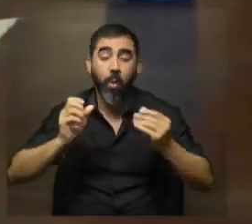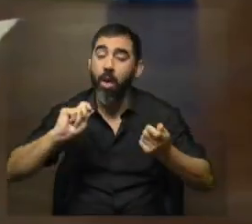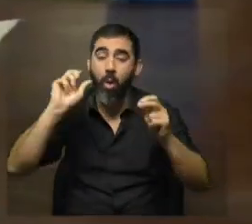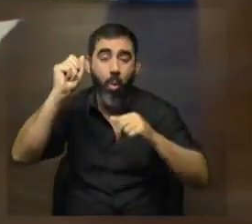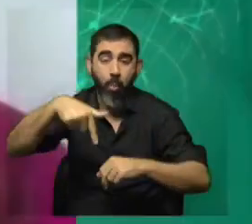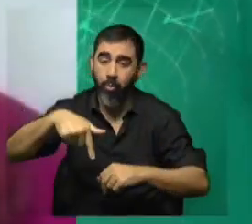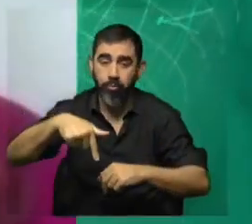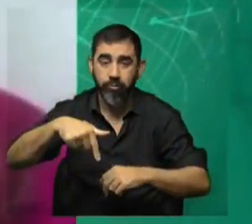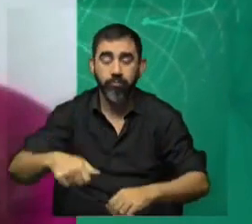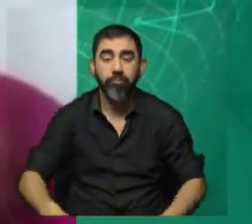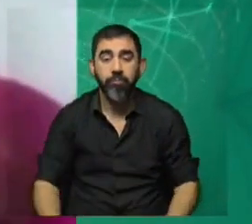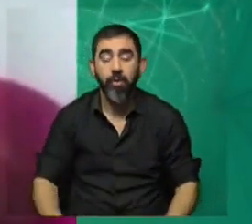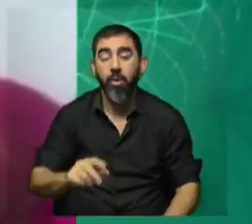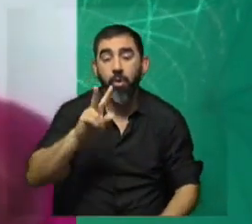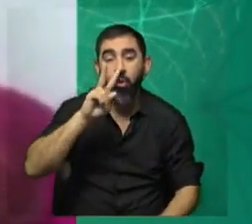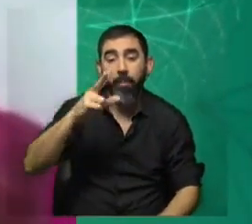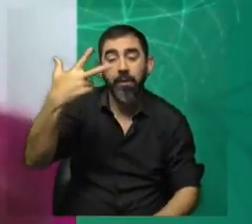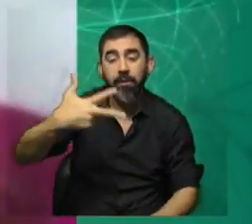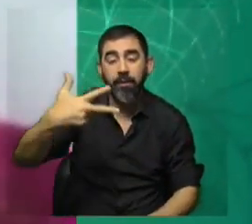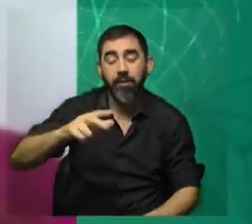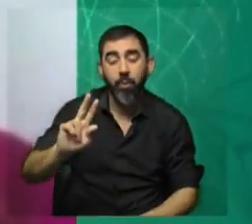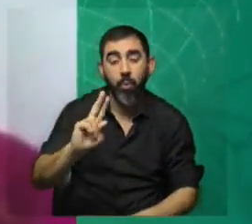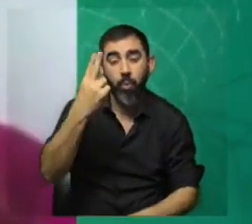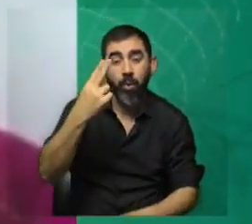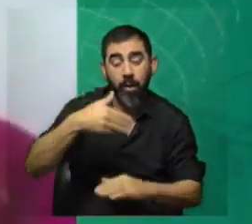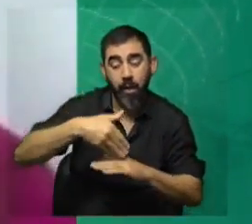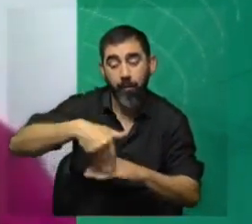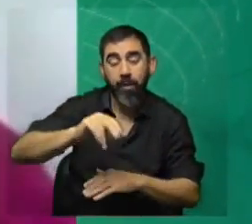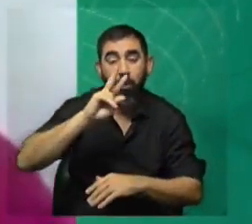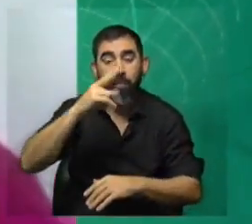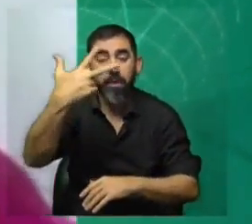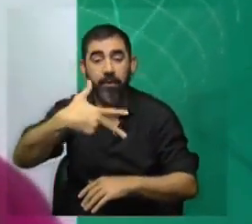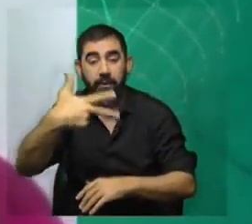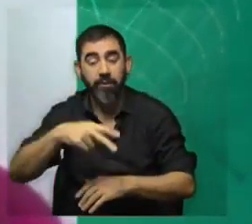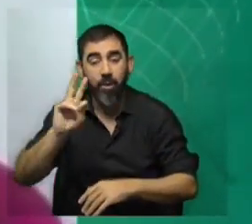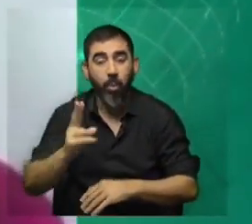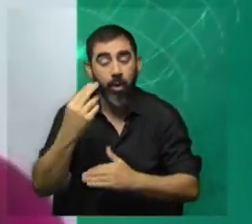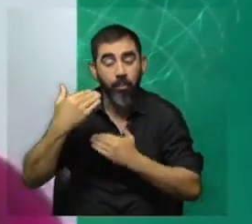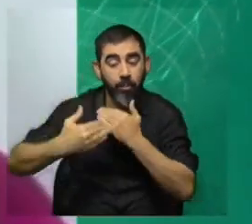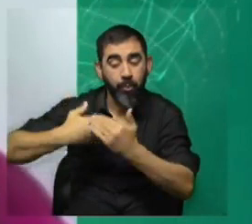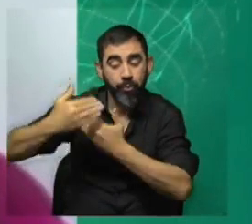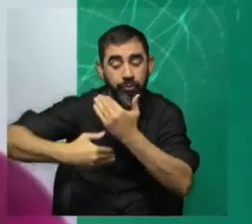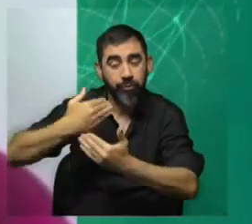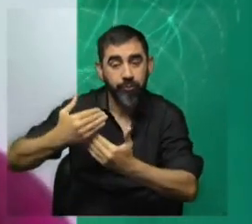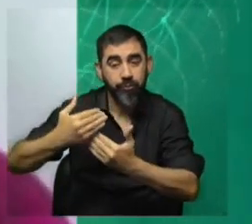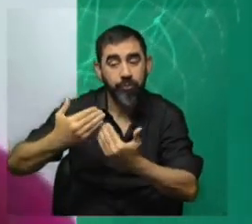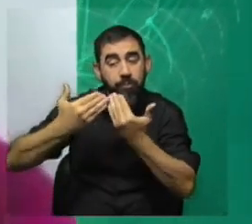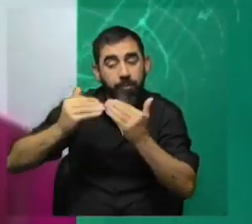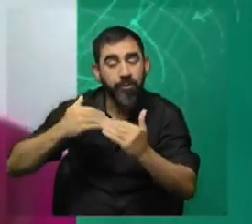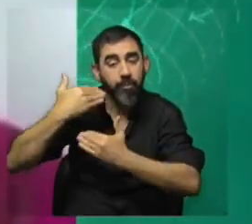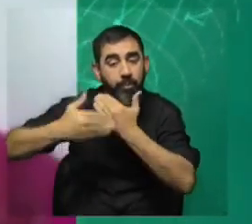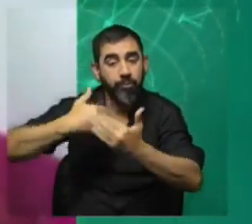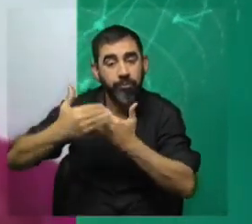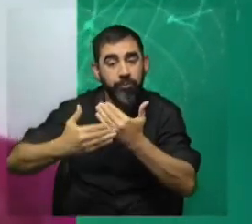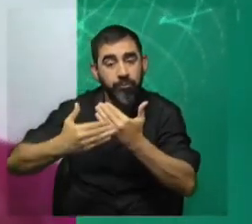Es decir, en 2013 Uruguay, a partir de 2013, comenzó un proceso, se había comenzado un proceso